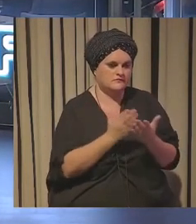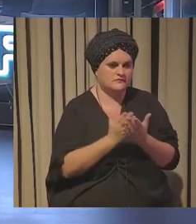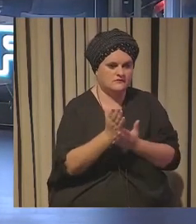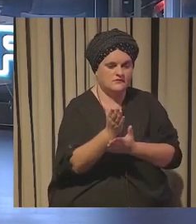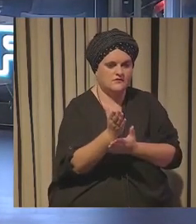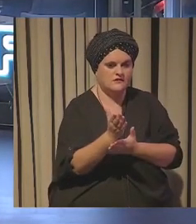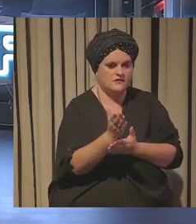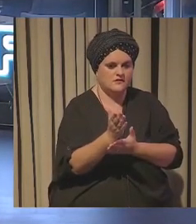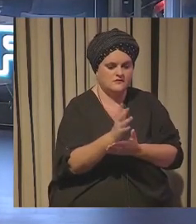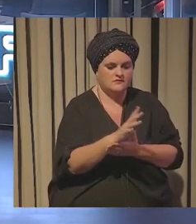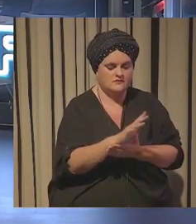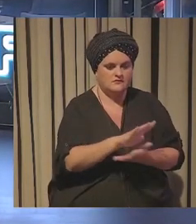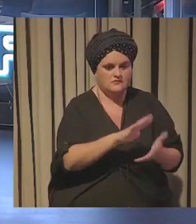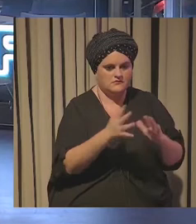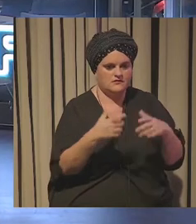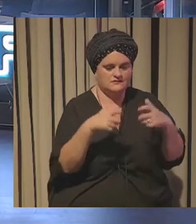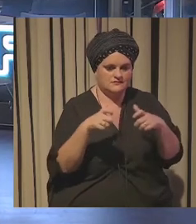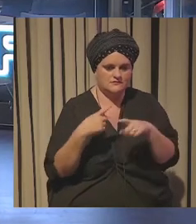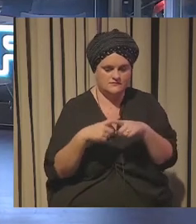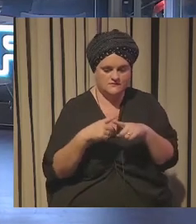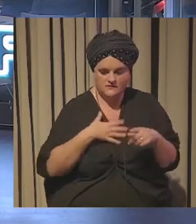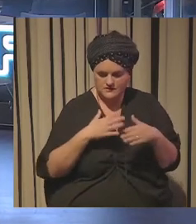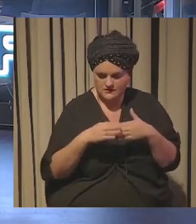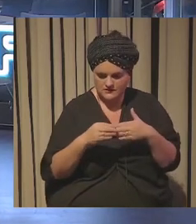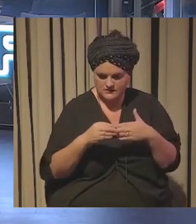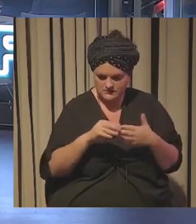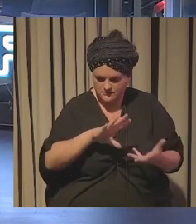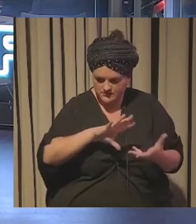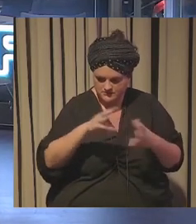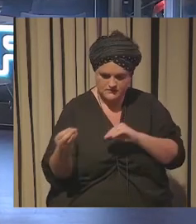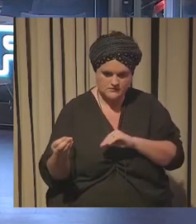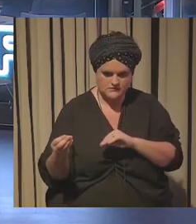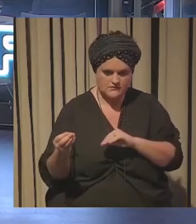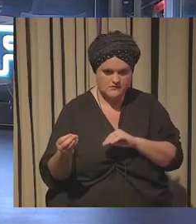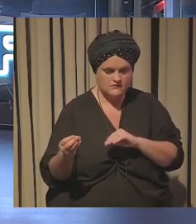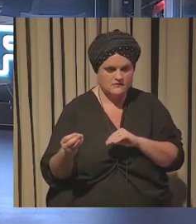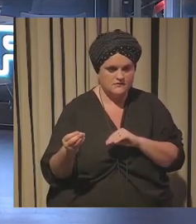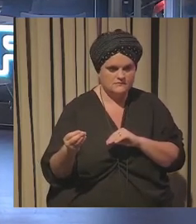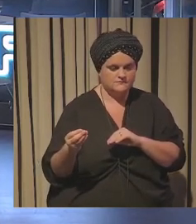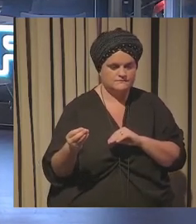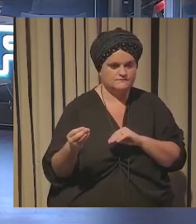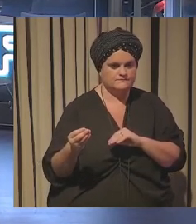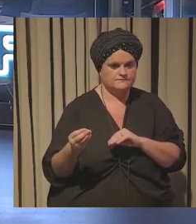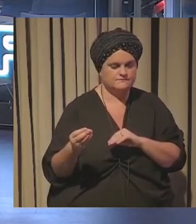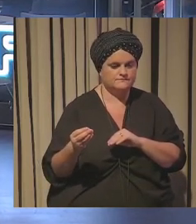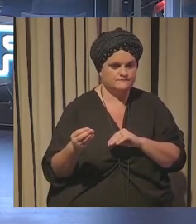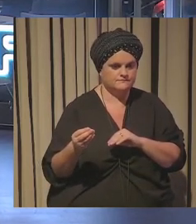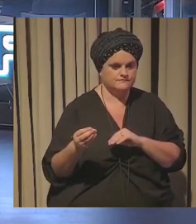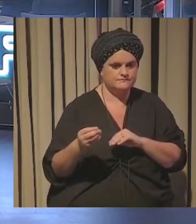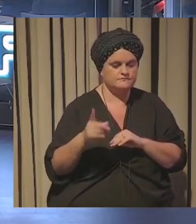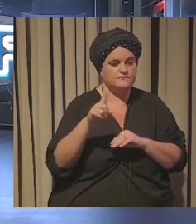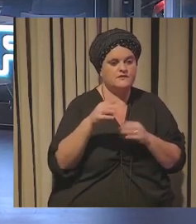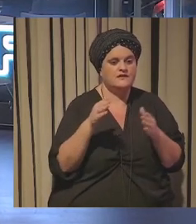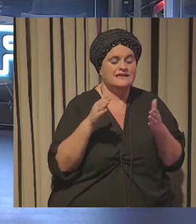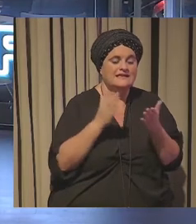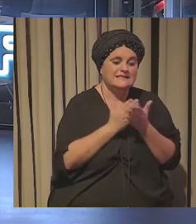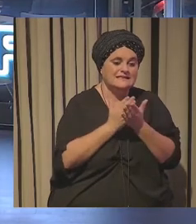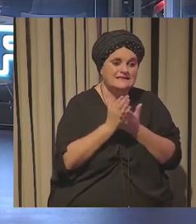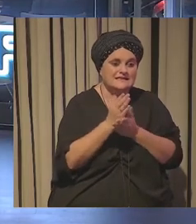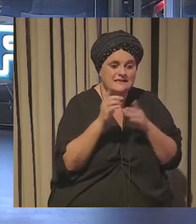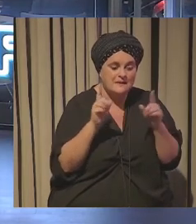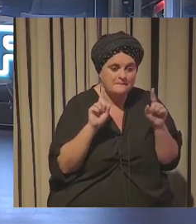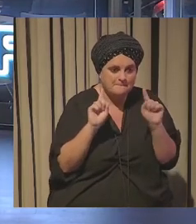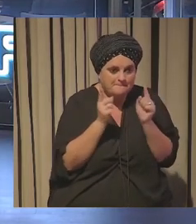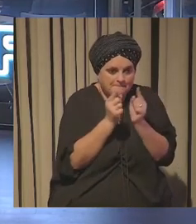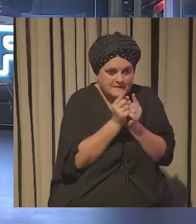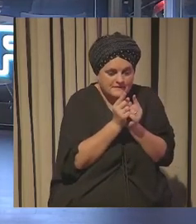aterrizándolas a diferentes sectores de nuestros clientes aterrizamos las tendencias también incluso micro tendencias en distintos